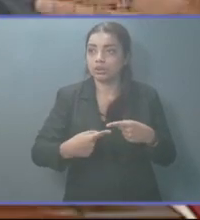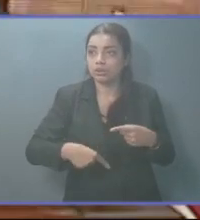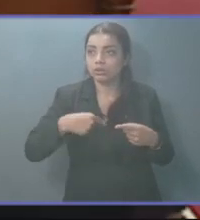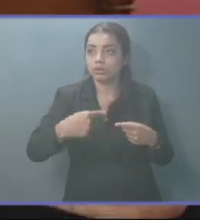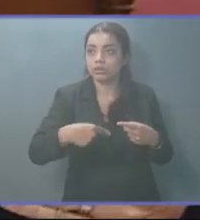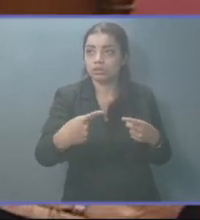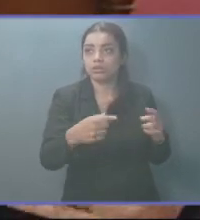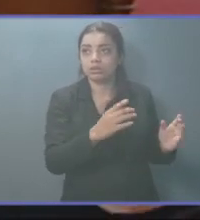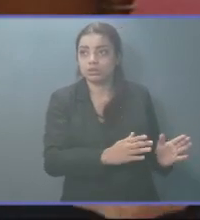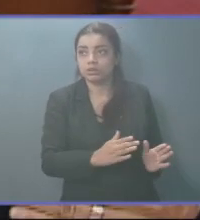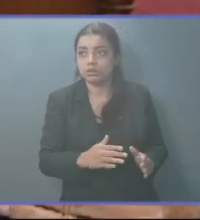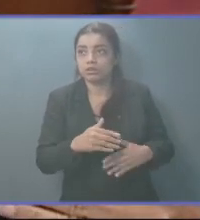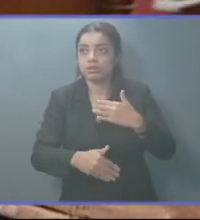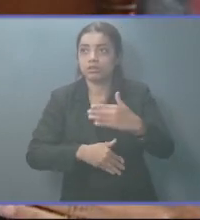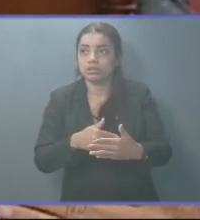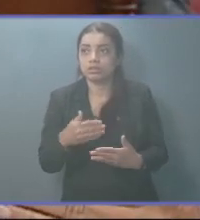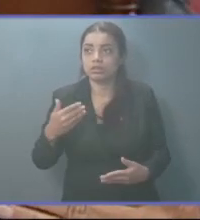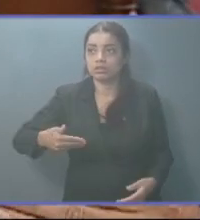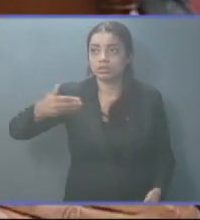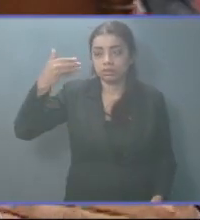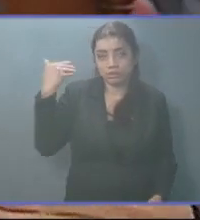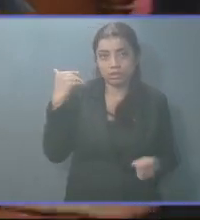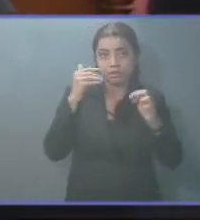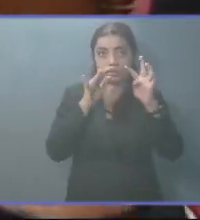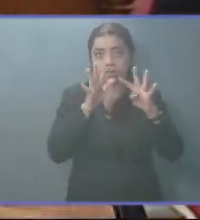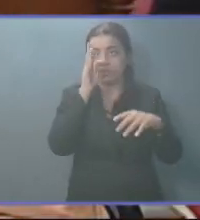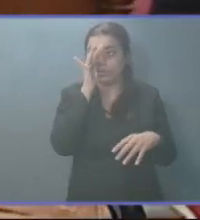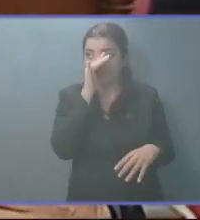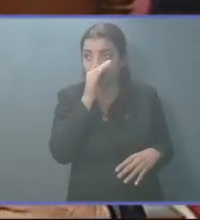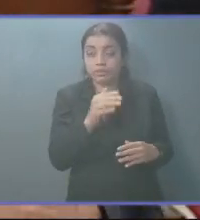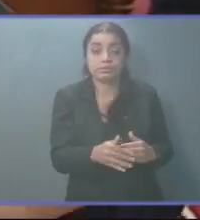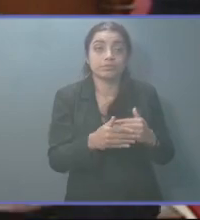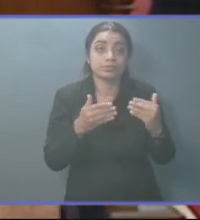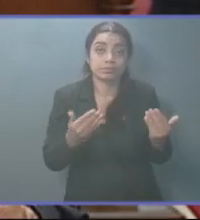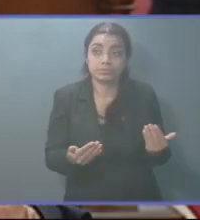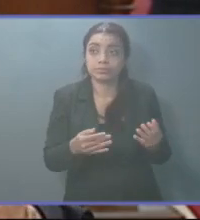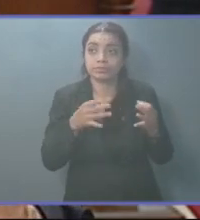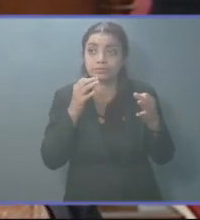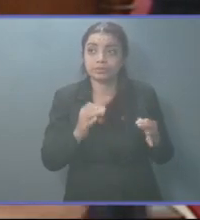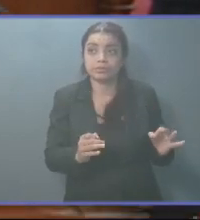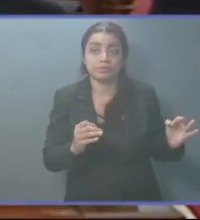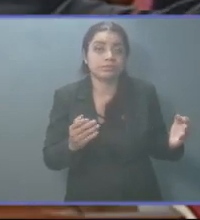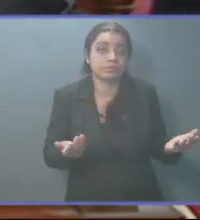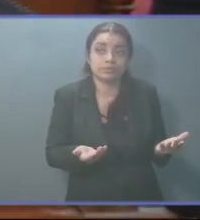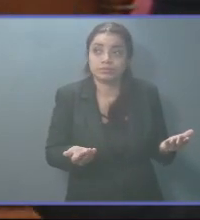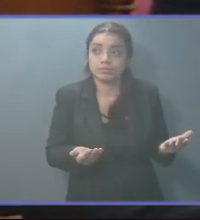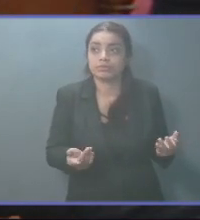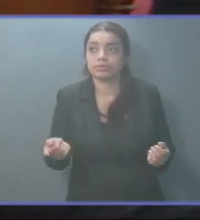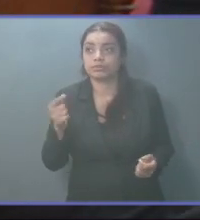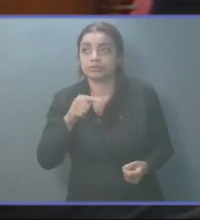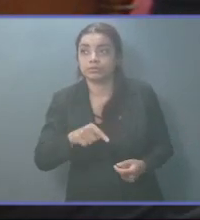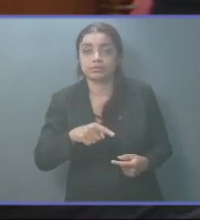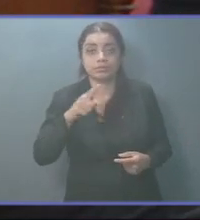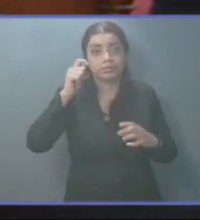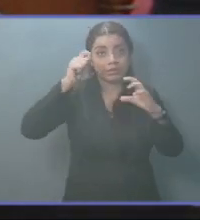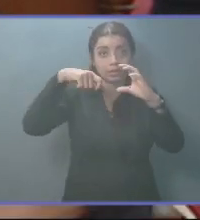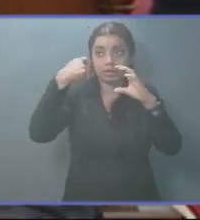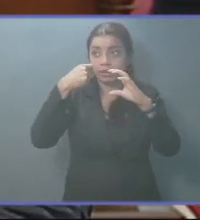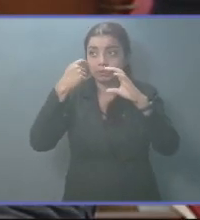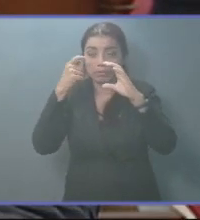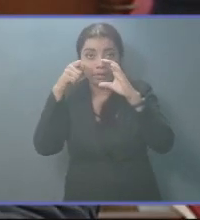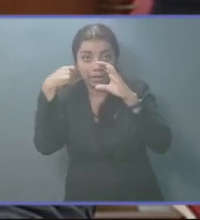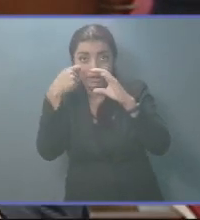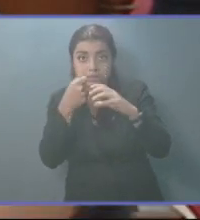planificación orquestada previamente al 9 de febrero, que consta categóricamente en intervenciones de prensa, en